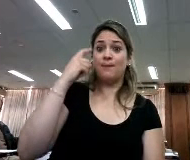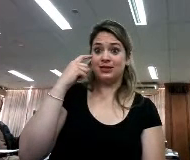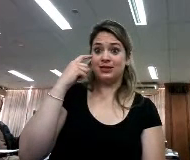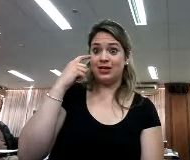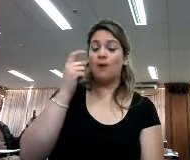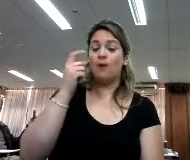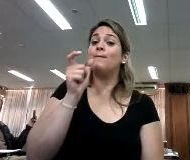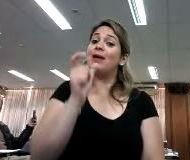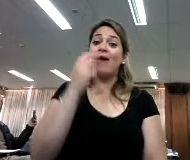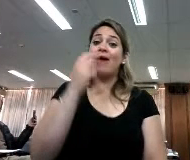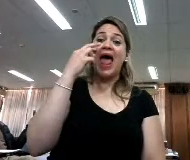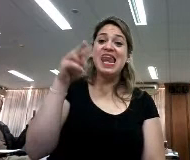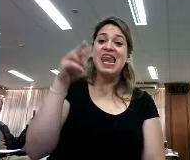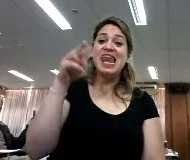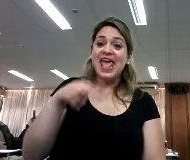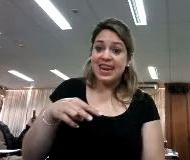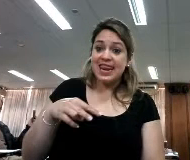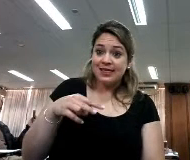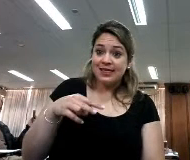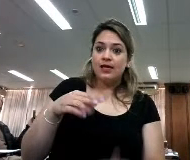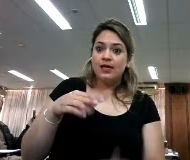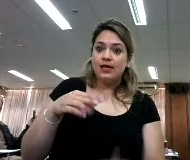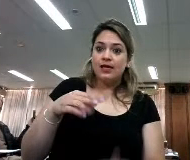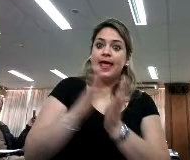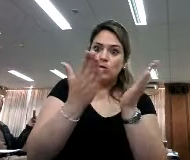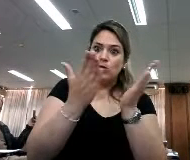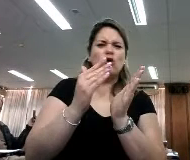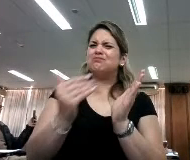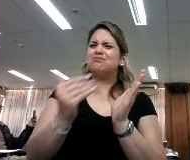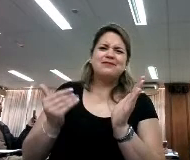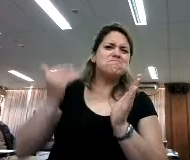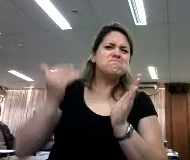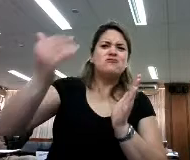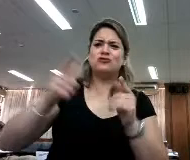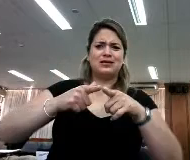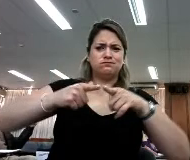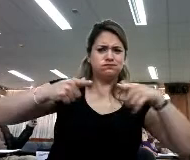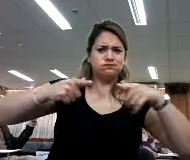entendido de que la lectura va más allá de leer un libro impreso, en este entendido.